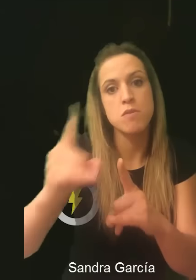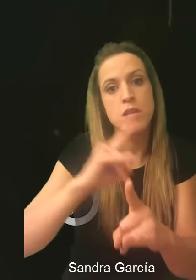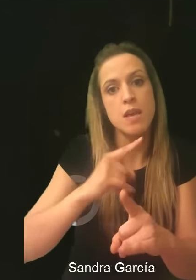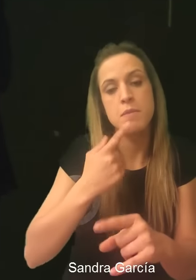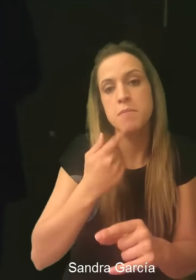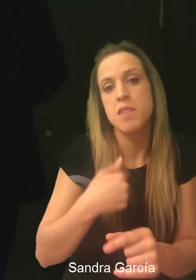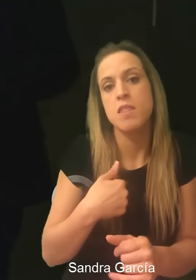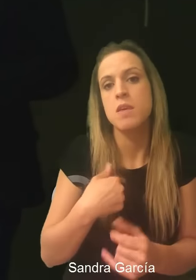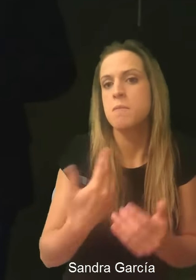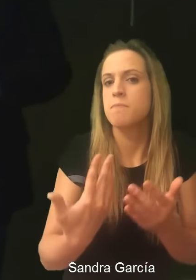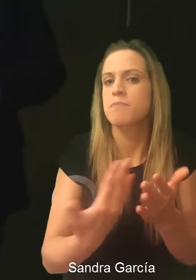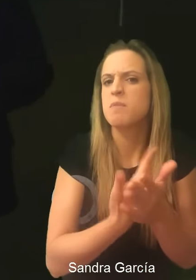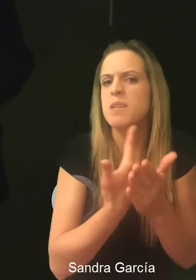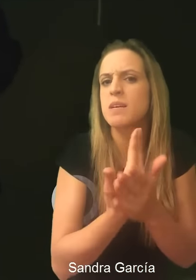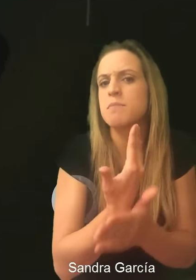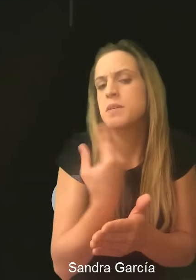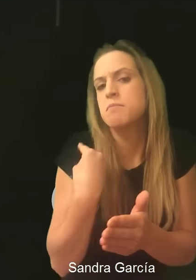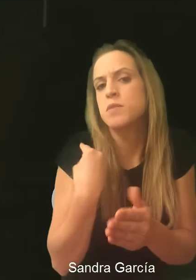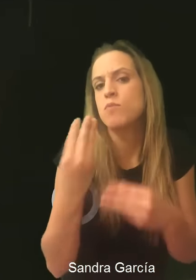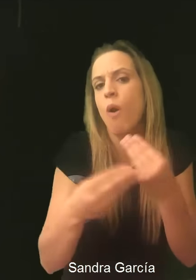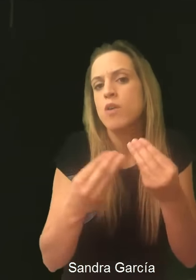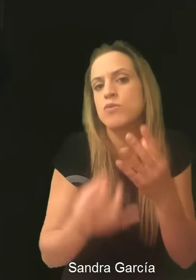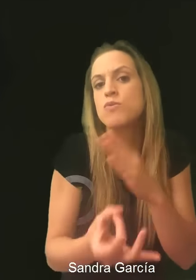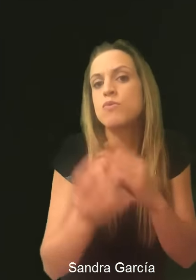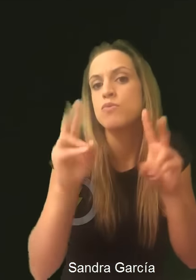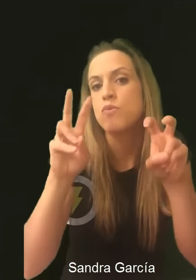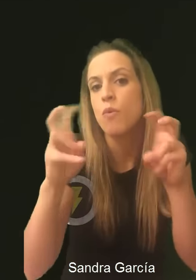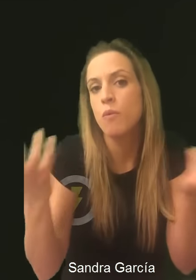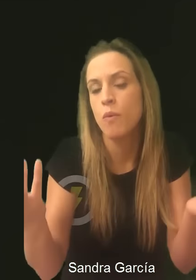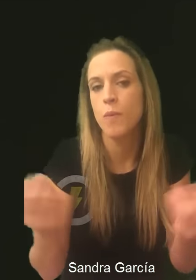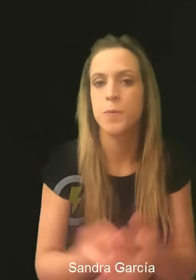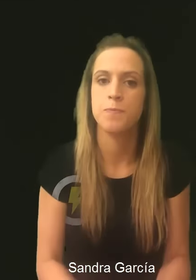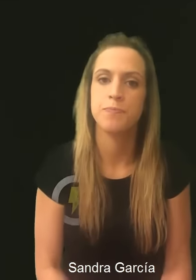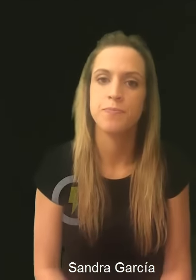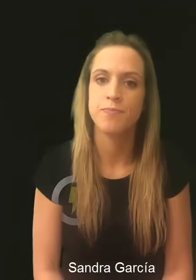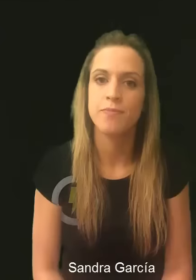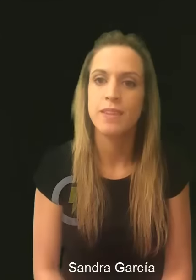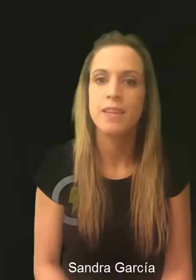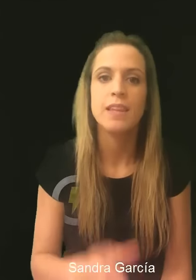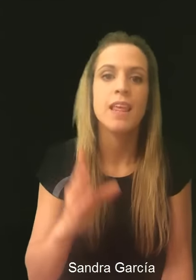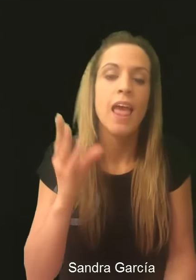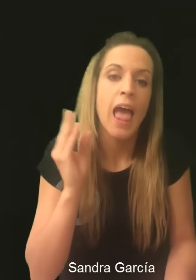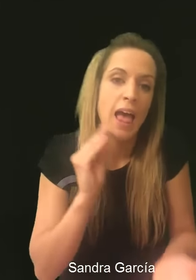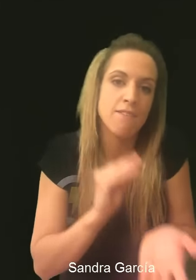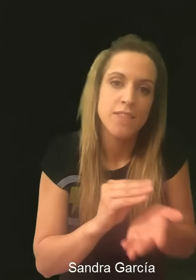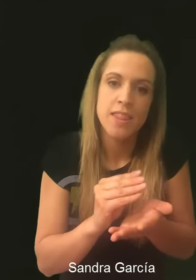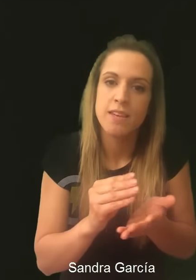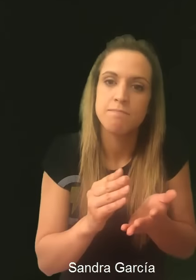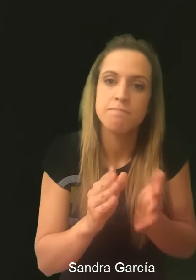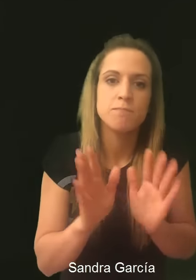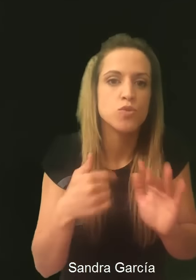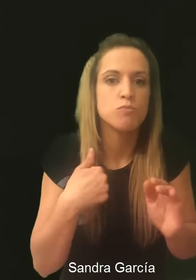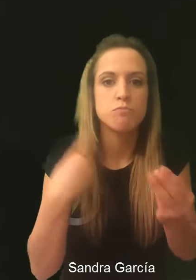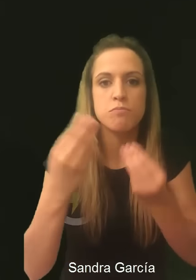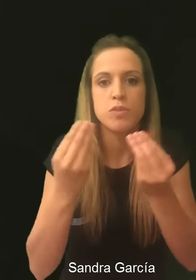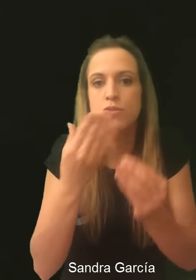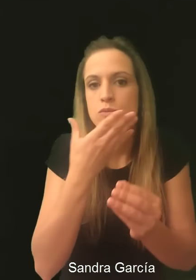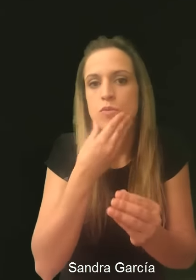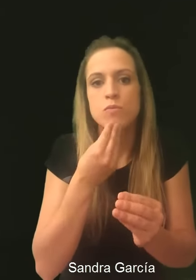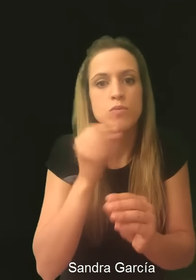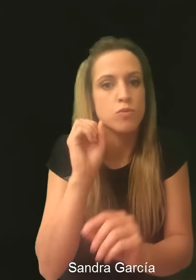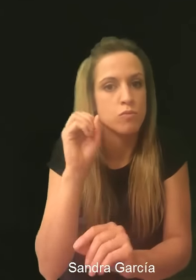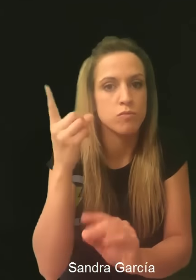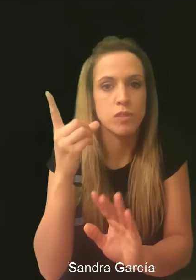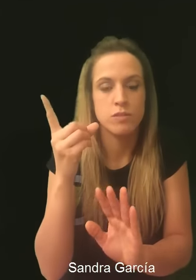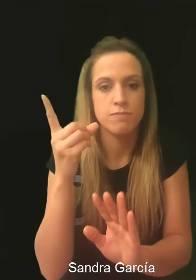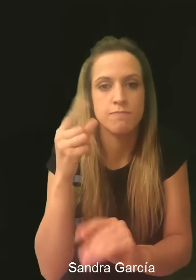Pero lo más guapo es que hemos conseguido una cosa. Vienen a la tienda, a la oficina técnica, diciendo, vengo aquí porque tú eres